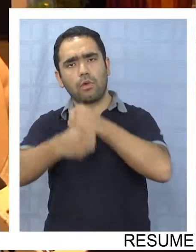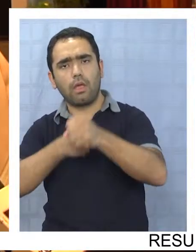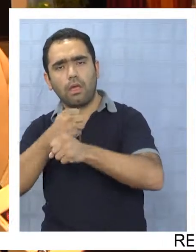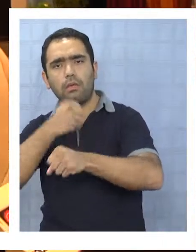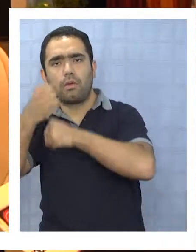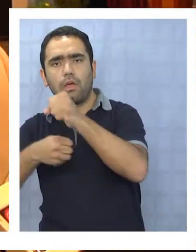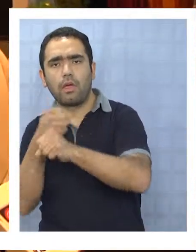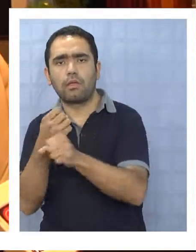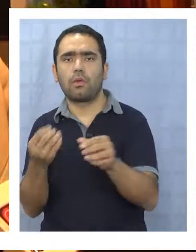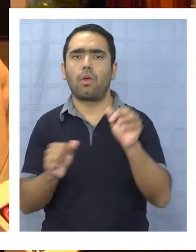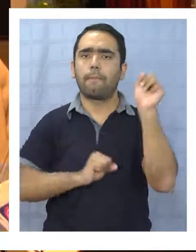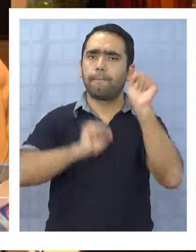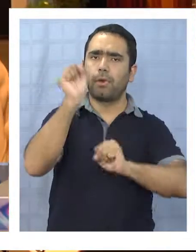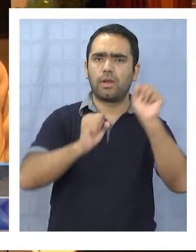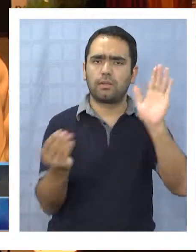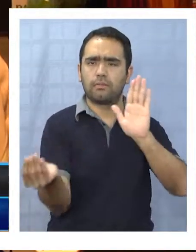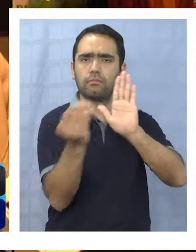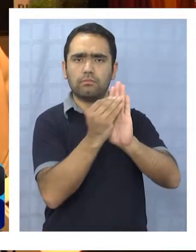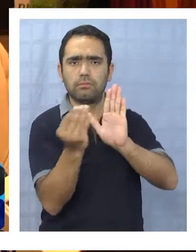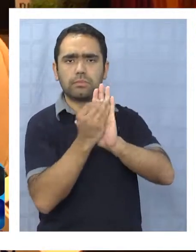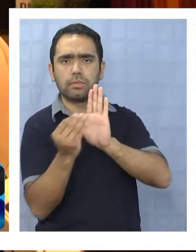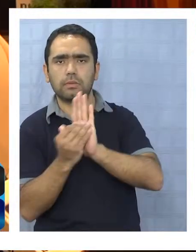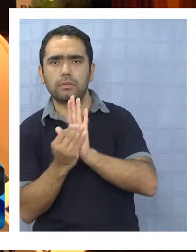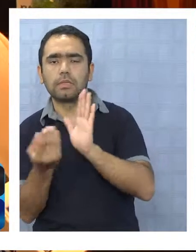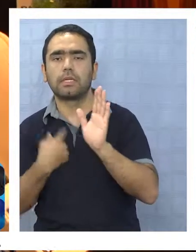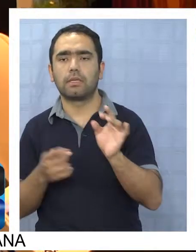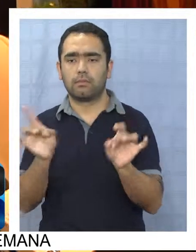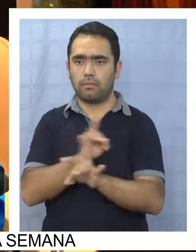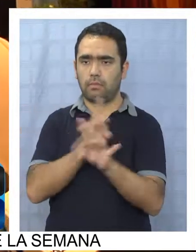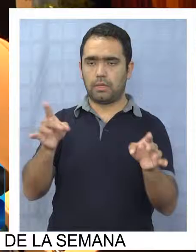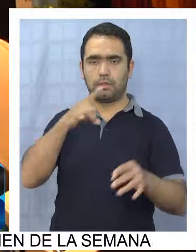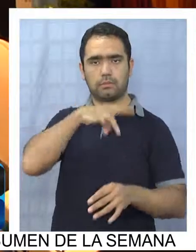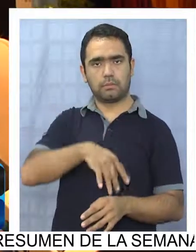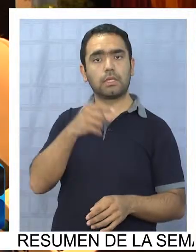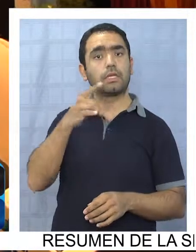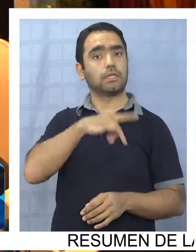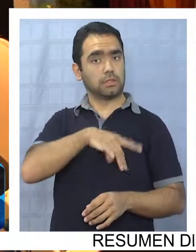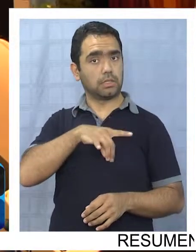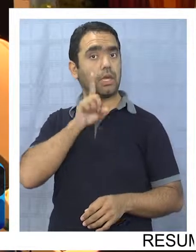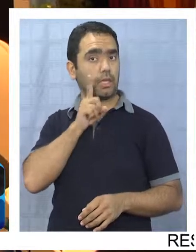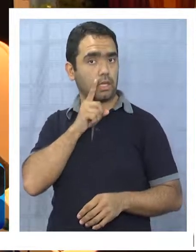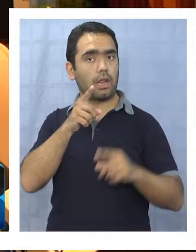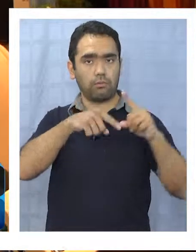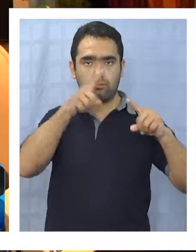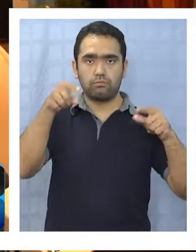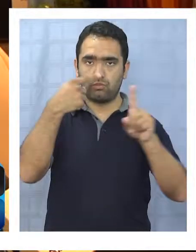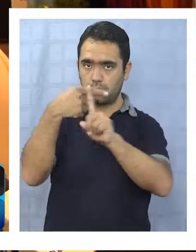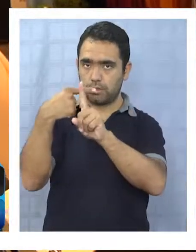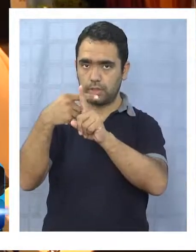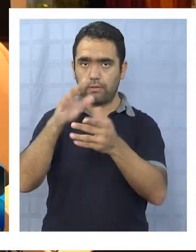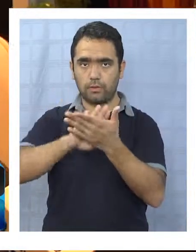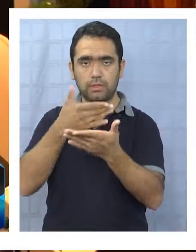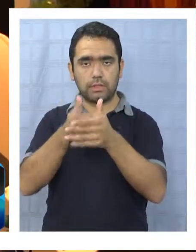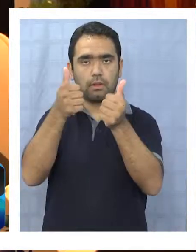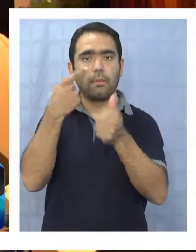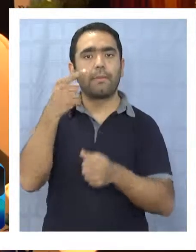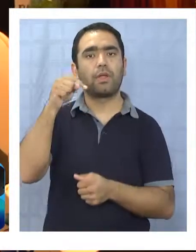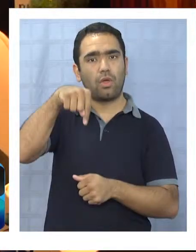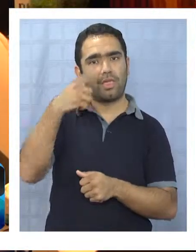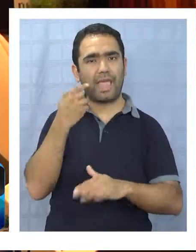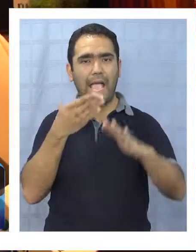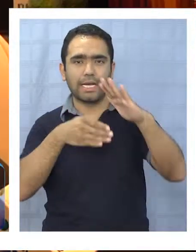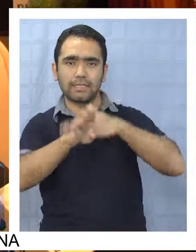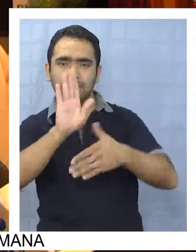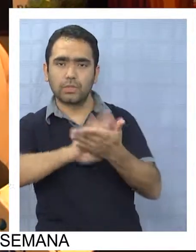años se implementan las políticas y los impactos en salud. Chile tiene buenos indicadores de salud, pero sin